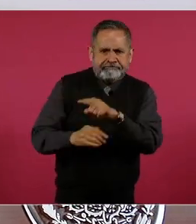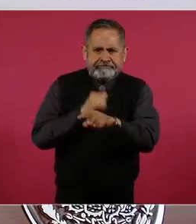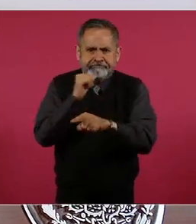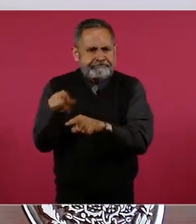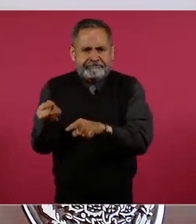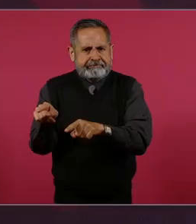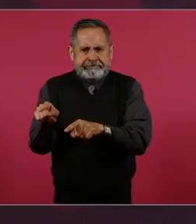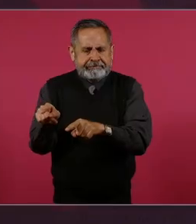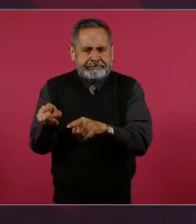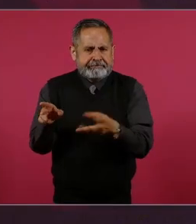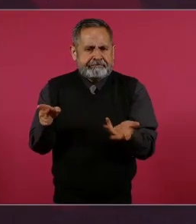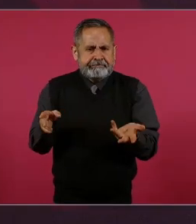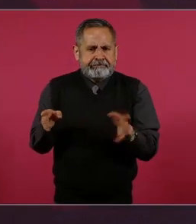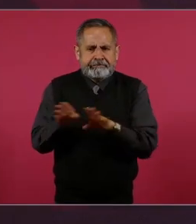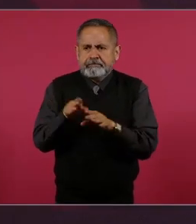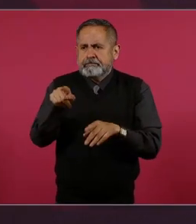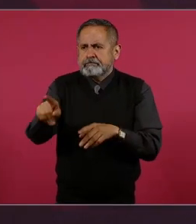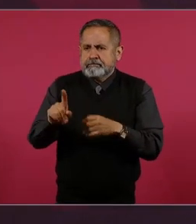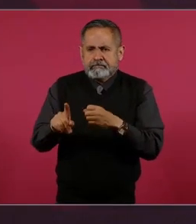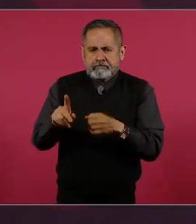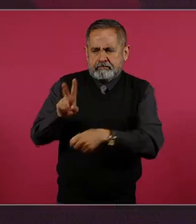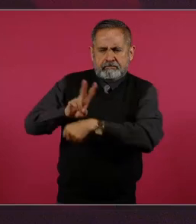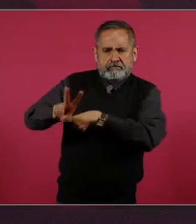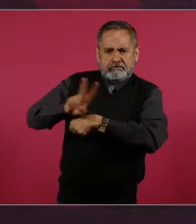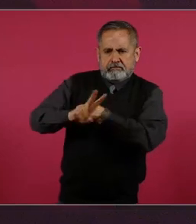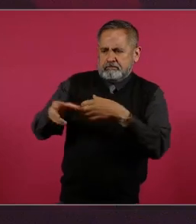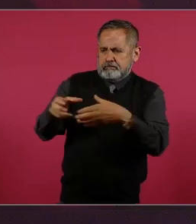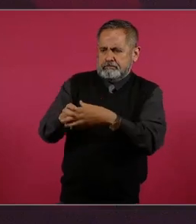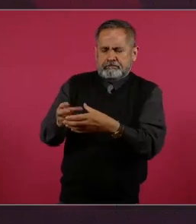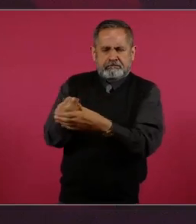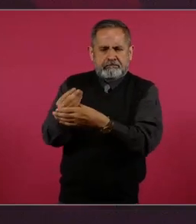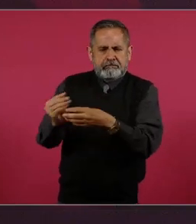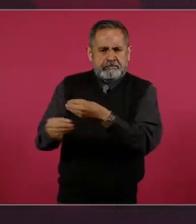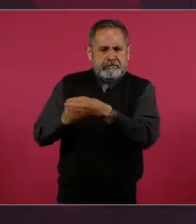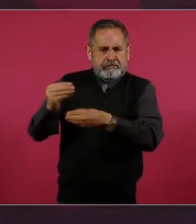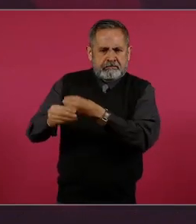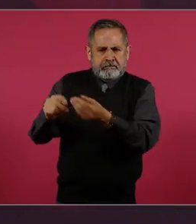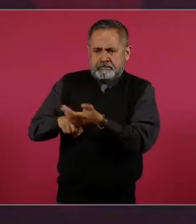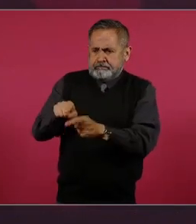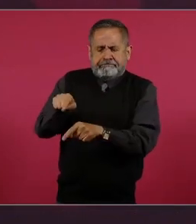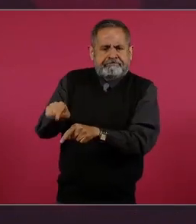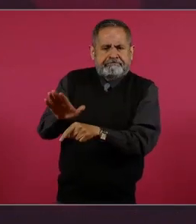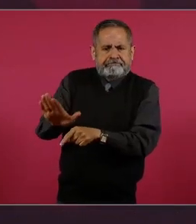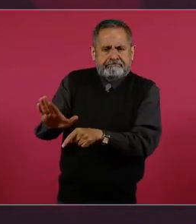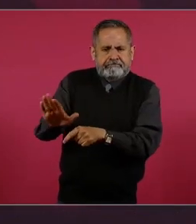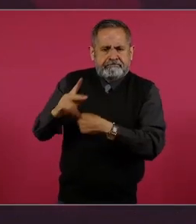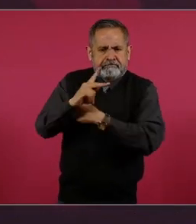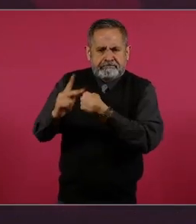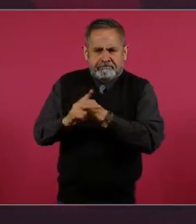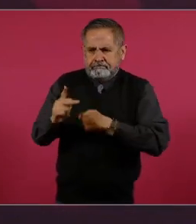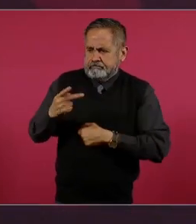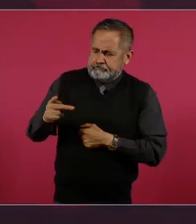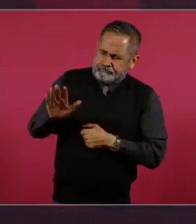a un conflicto de un país